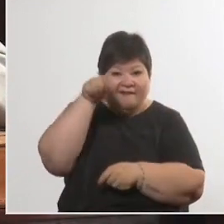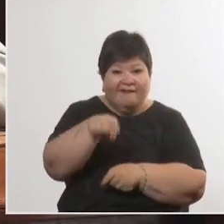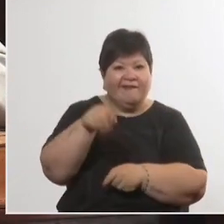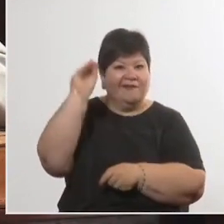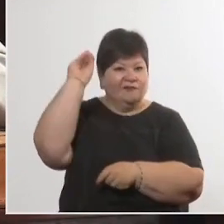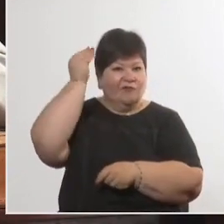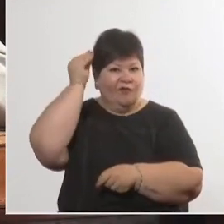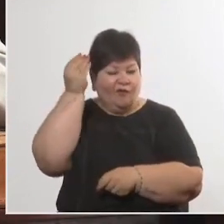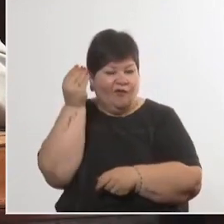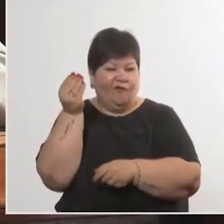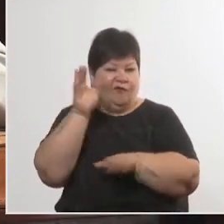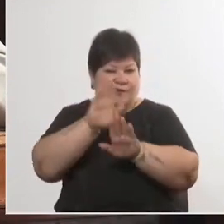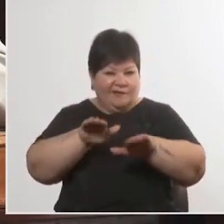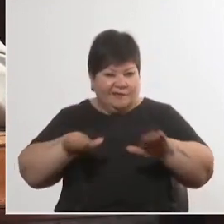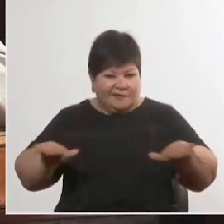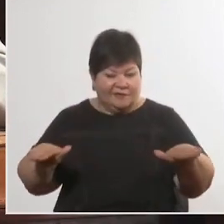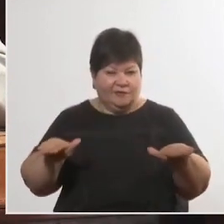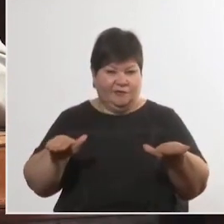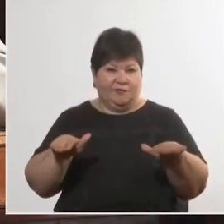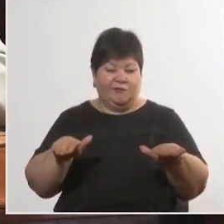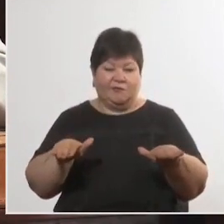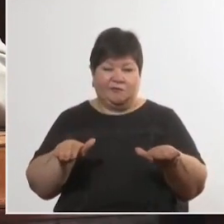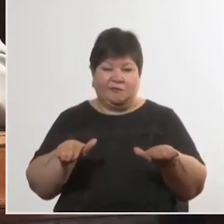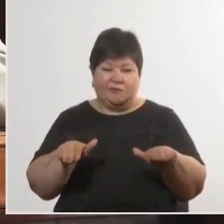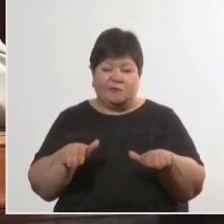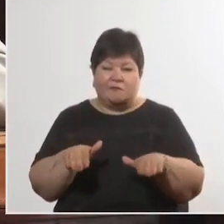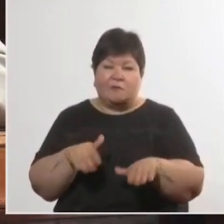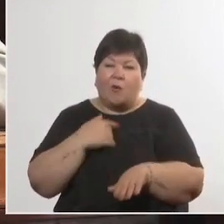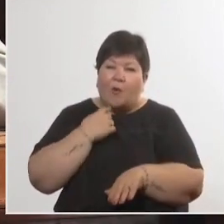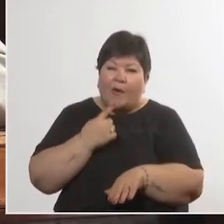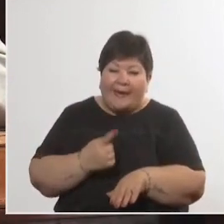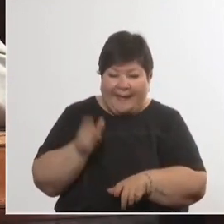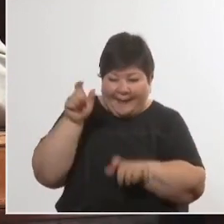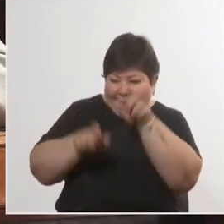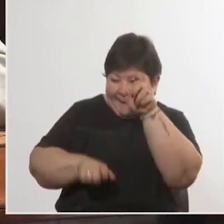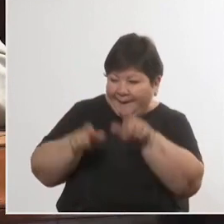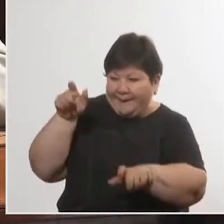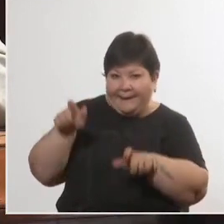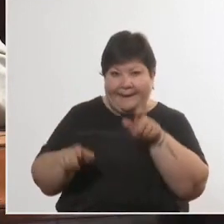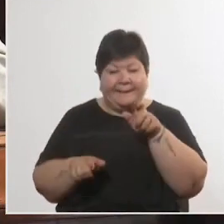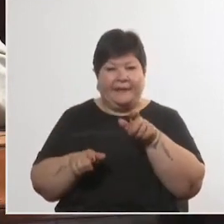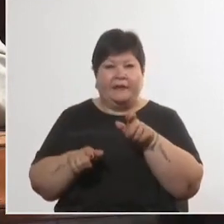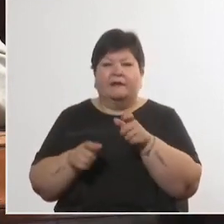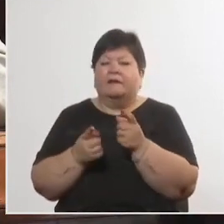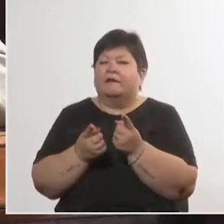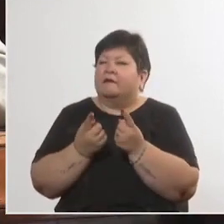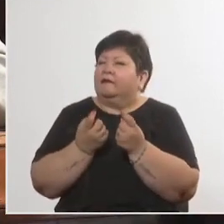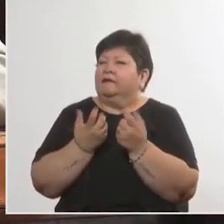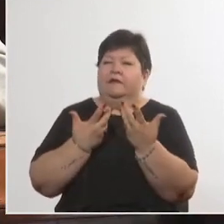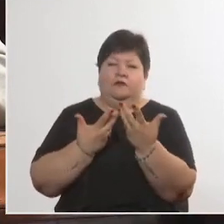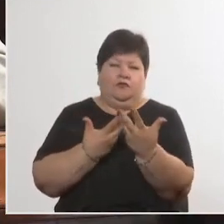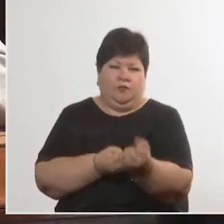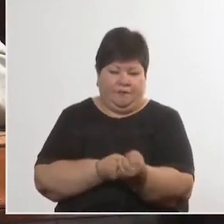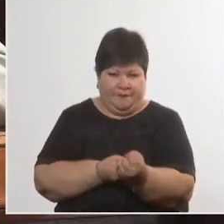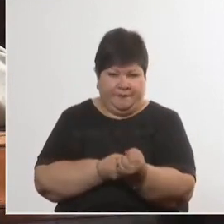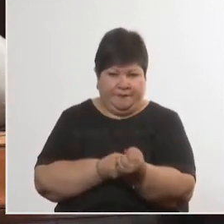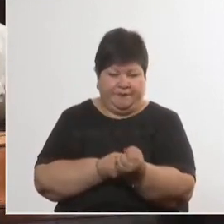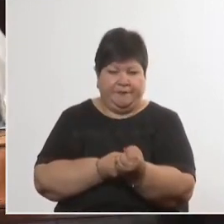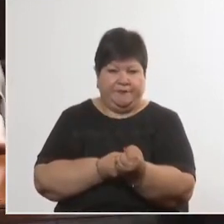tan frágil, tan vulnerable que a lo largo y ancho del país pide una mano pide una ayuda.